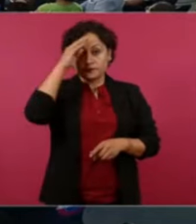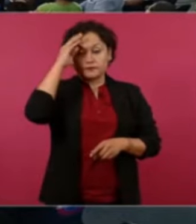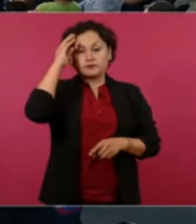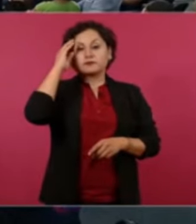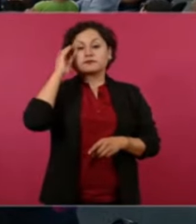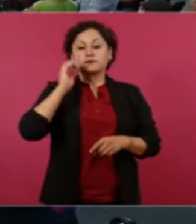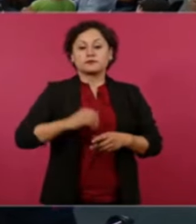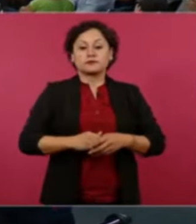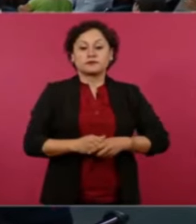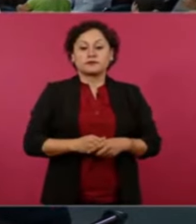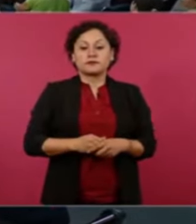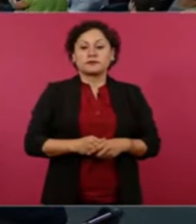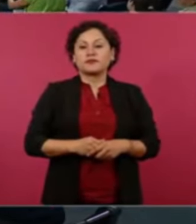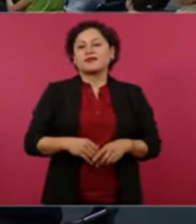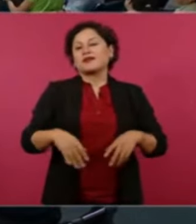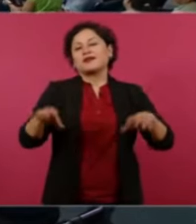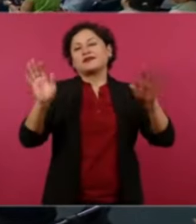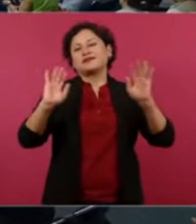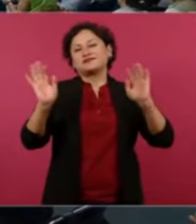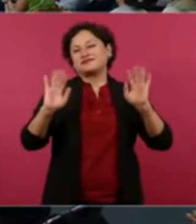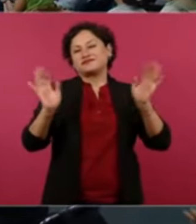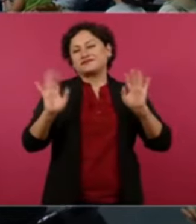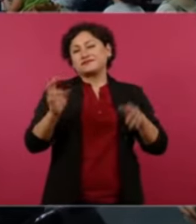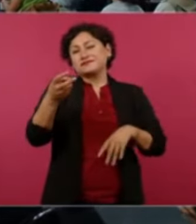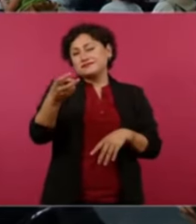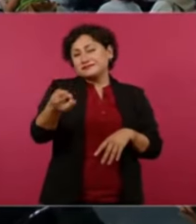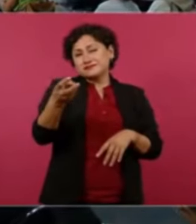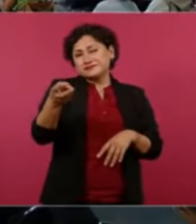ah no eso no no no es que